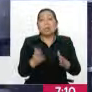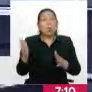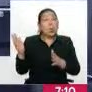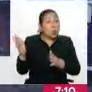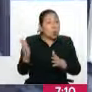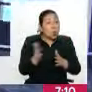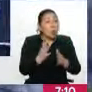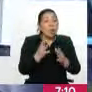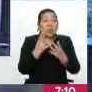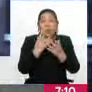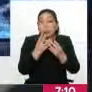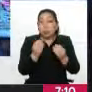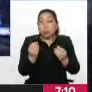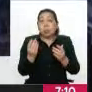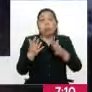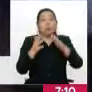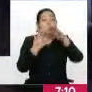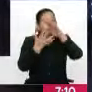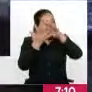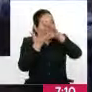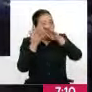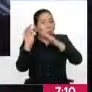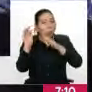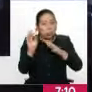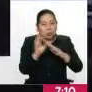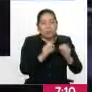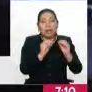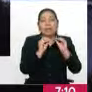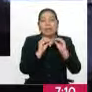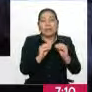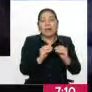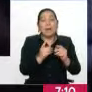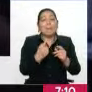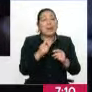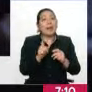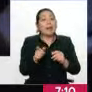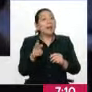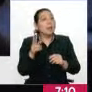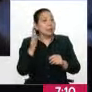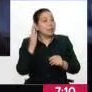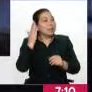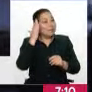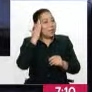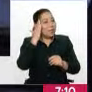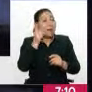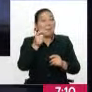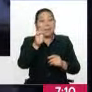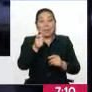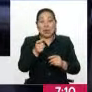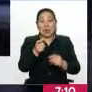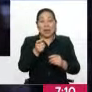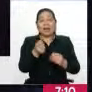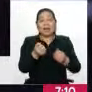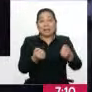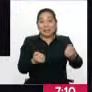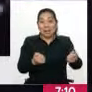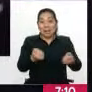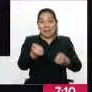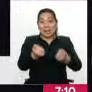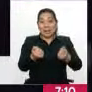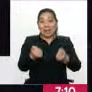viento, la visibilidad, el techo de nubes y todo eso, para poder darle esa información al piloto para que tenga un correcto aterrizaje o despegue.